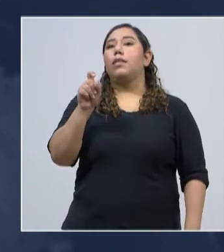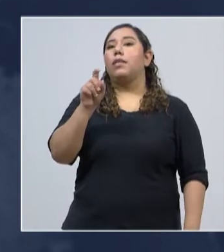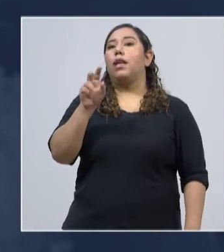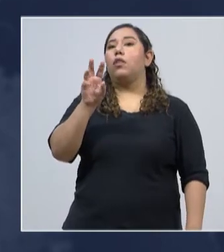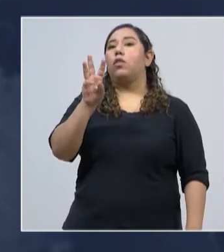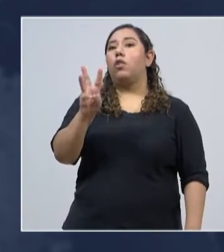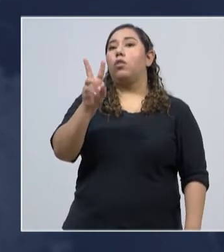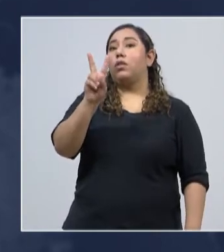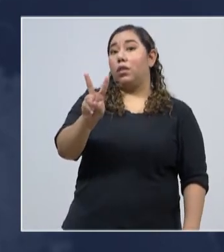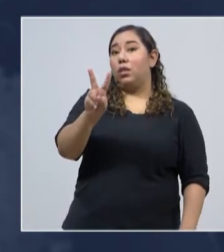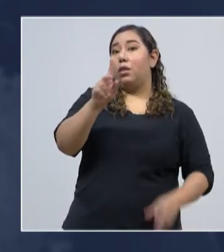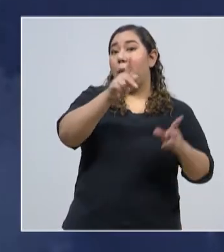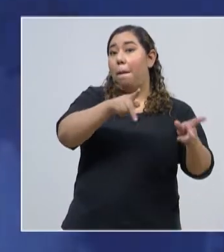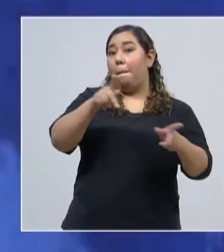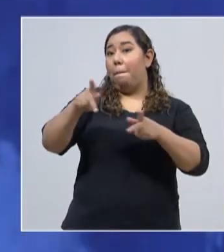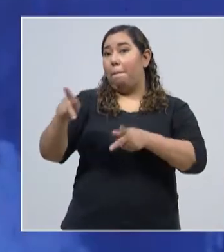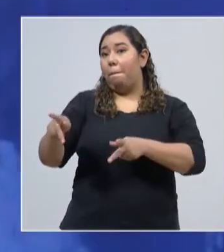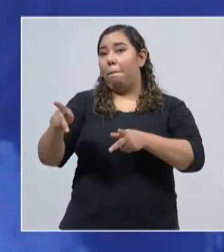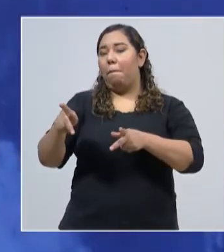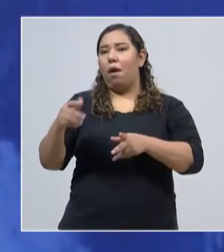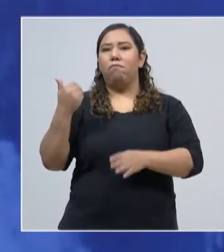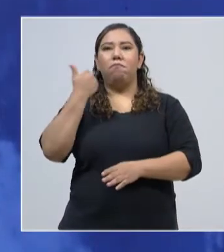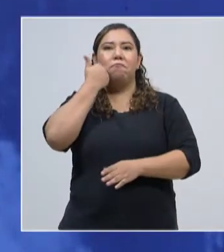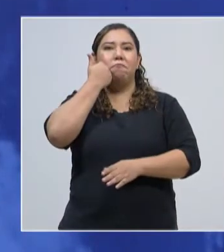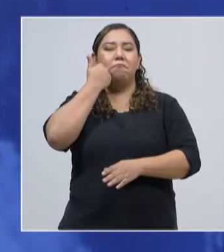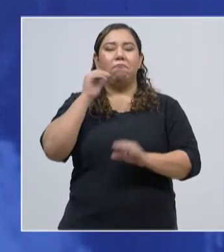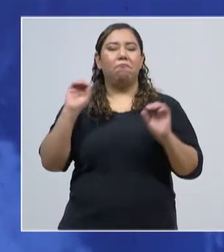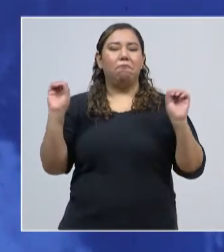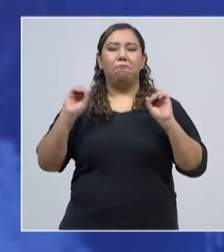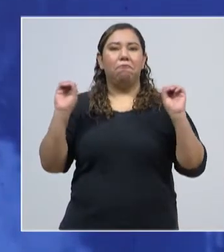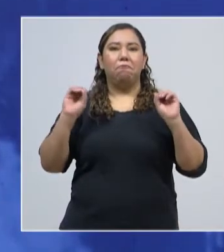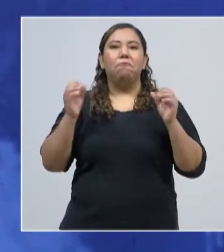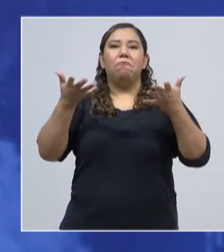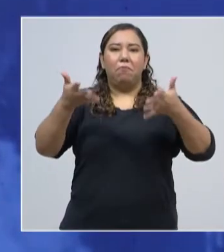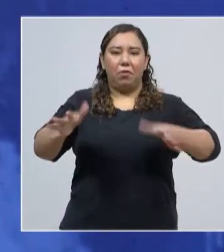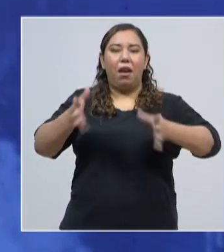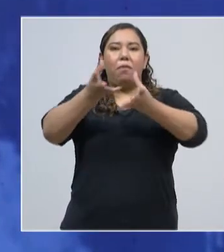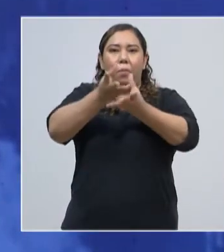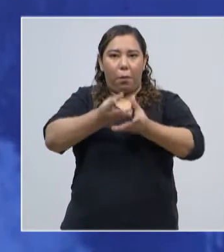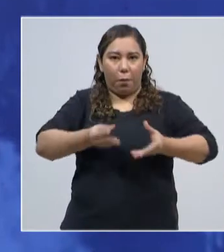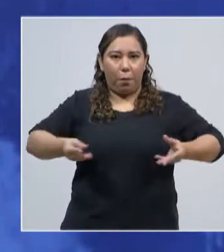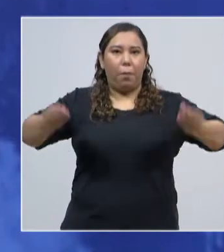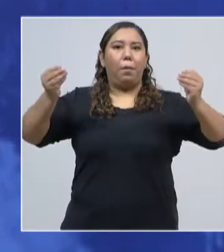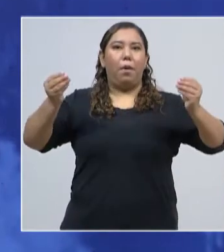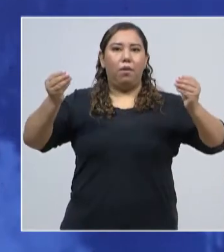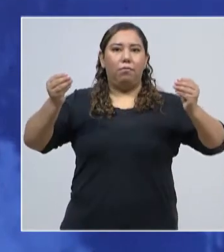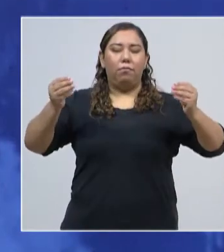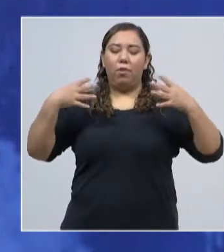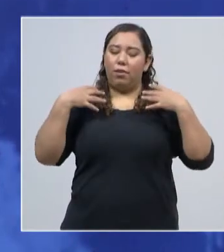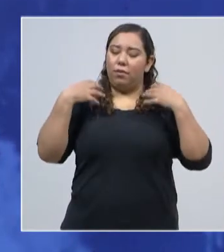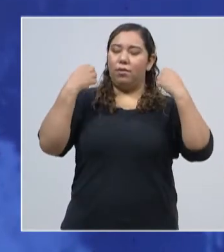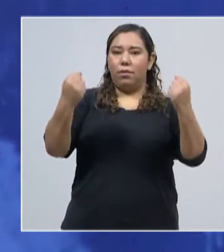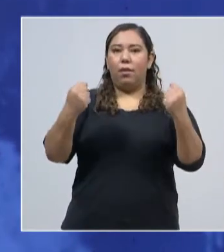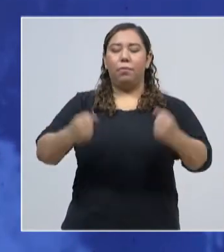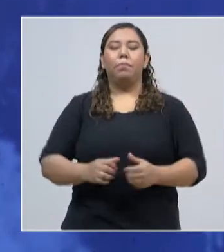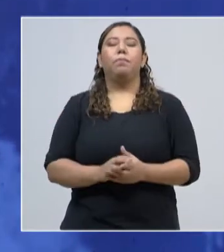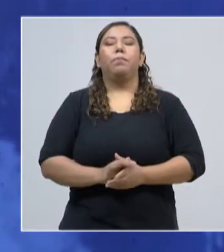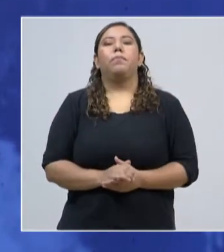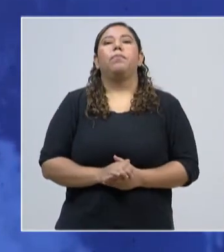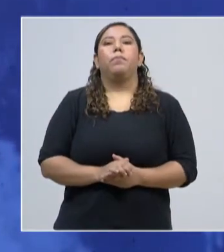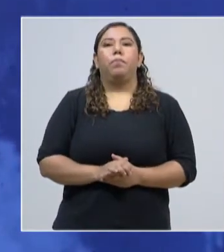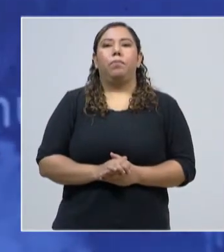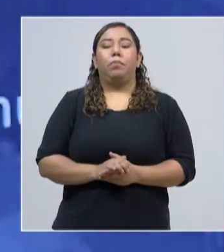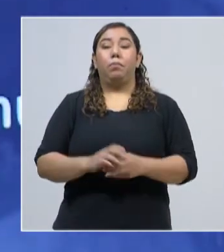compatriotas ya no tienen restos de virus en su cuerpo, están completamente saludables. Y